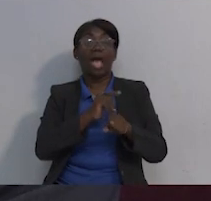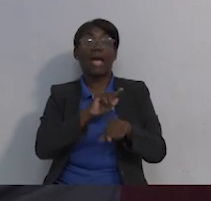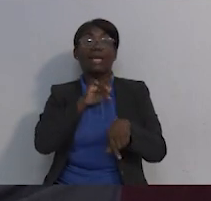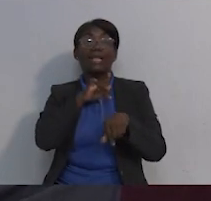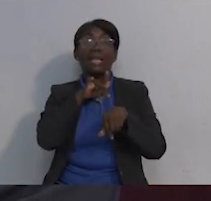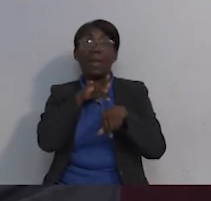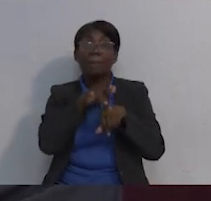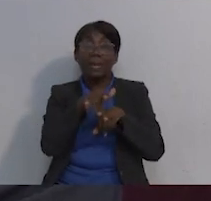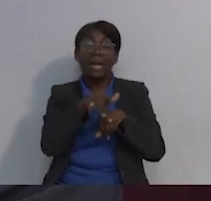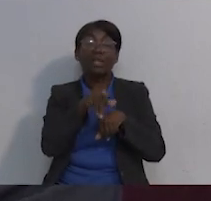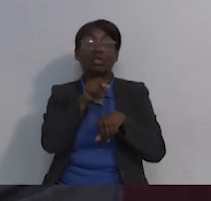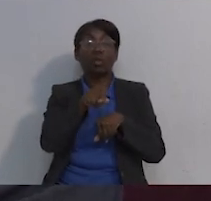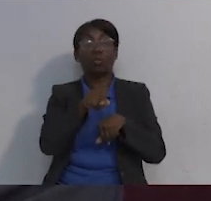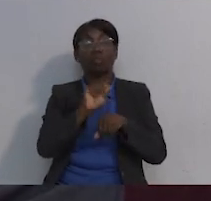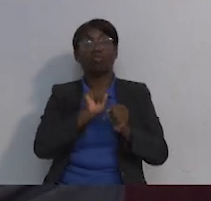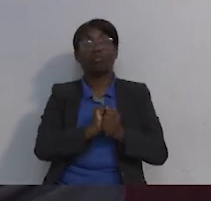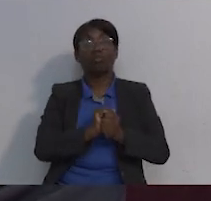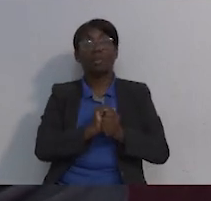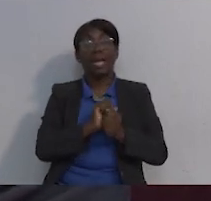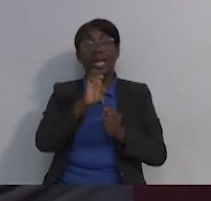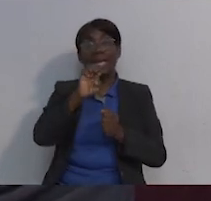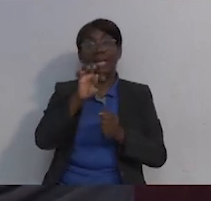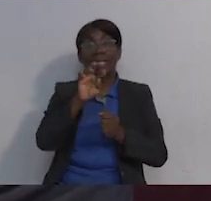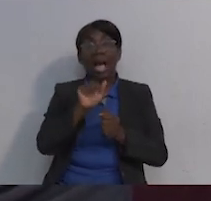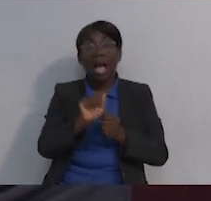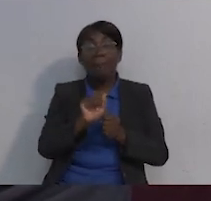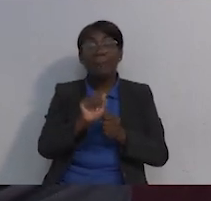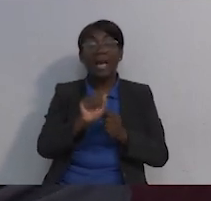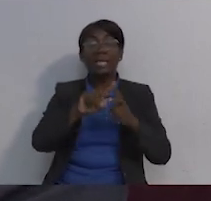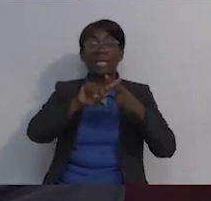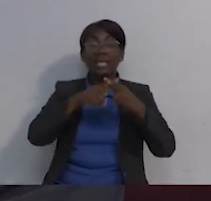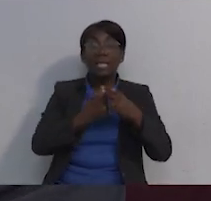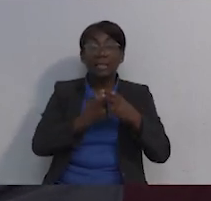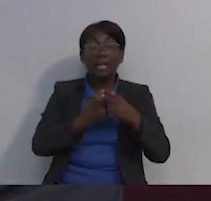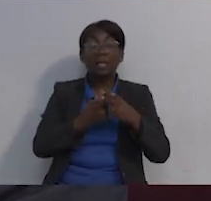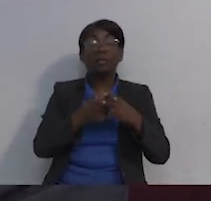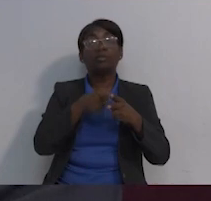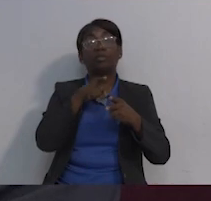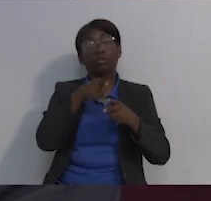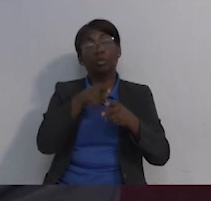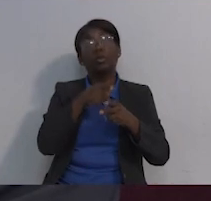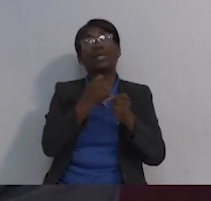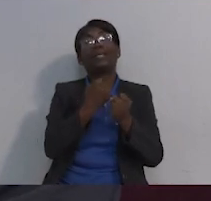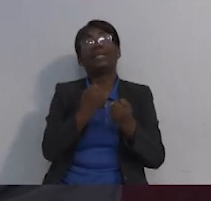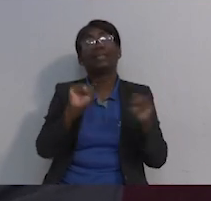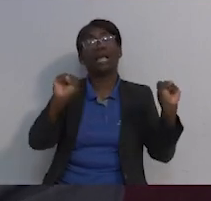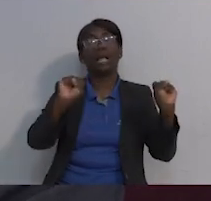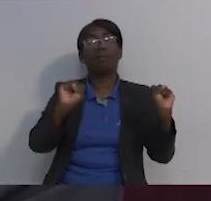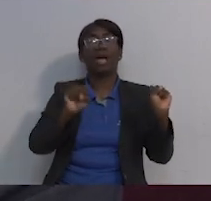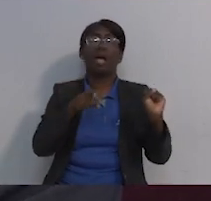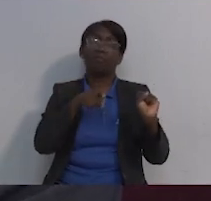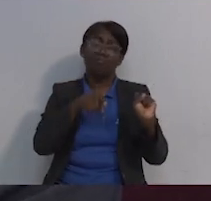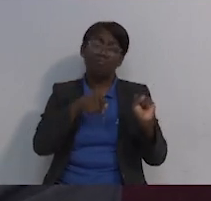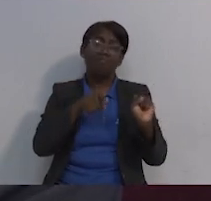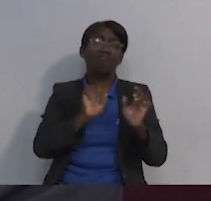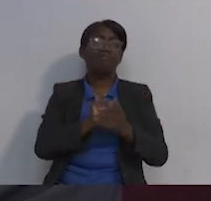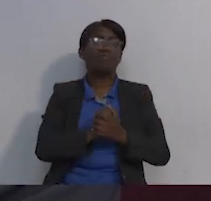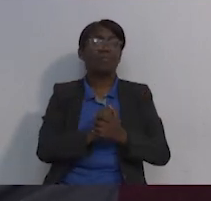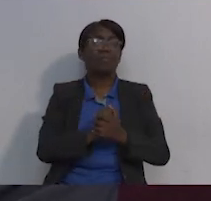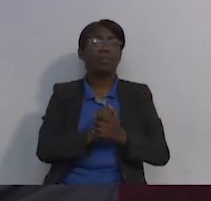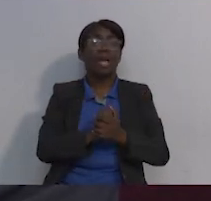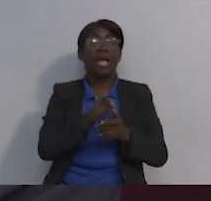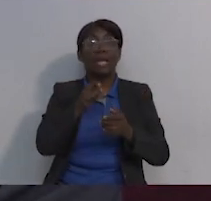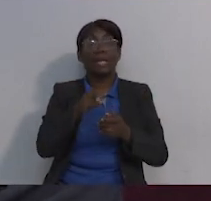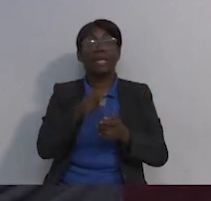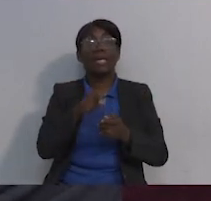diagnóstico es que se detecte temprano. Realmente lo que se salvan son las etapas iniciales, ¿verdad? Y eso es lo que